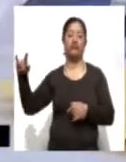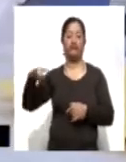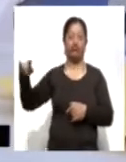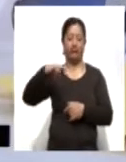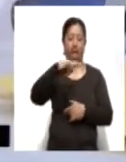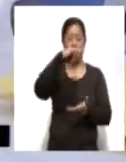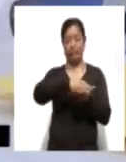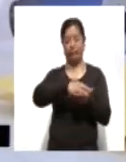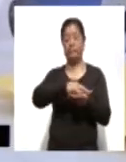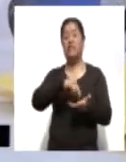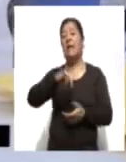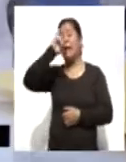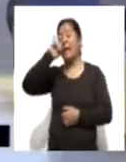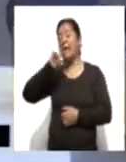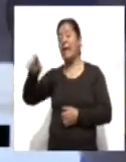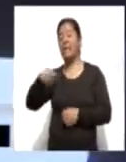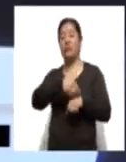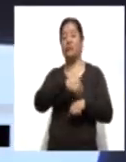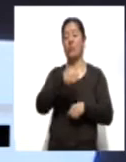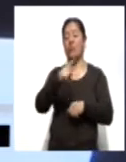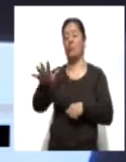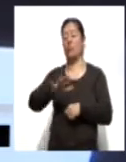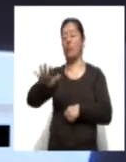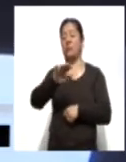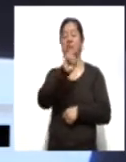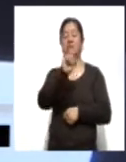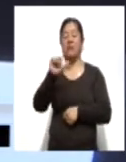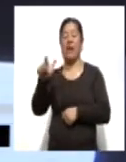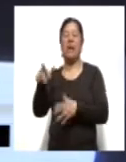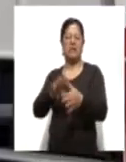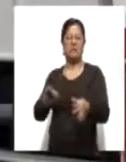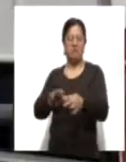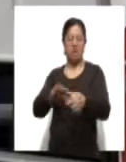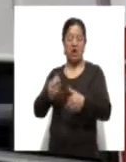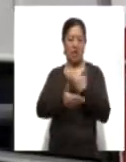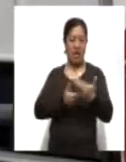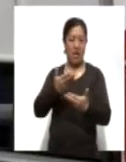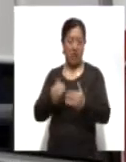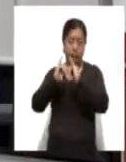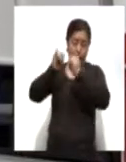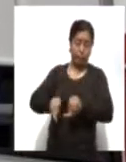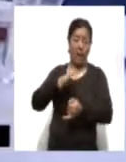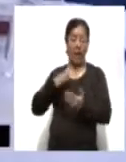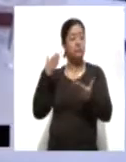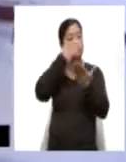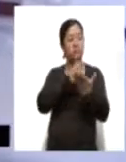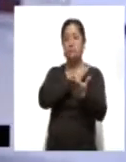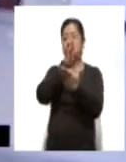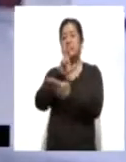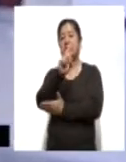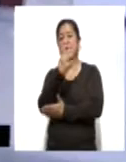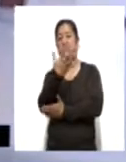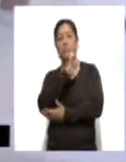número uno de la CESA, Víctor Manuel Gómez Campos, explicó que los servicios integrales de ruta han llegado a 35 municipios de